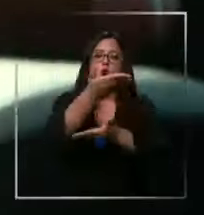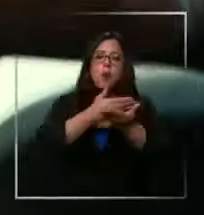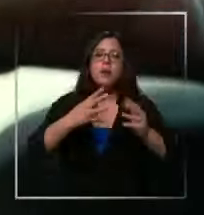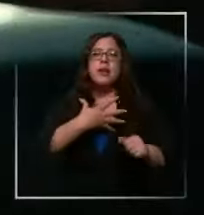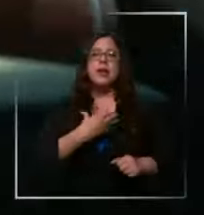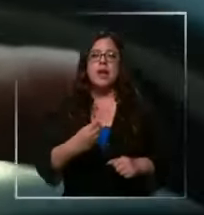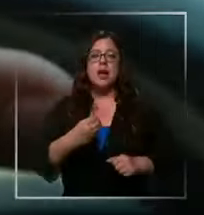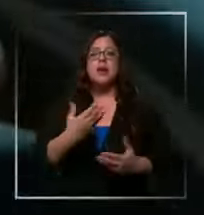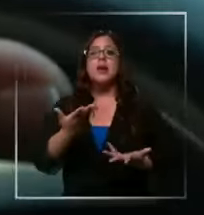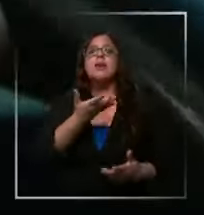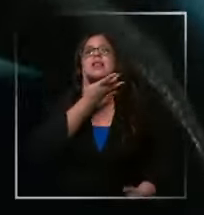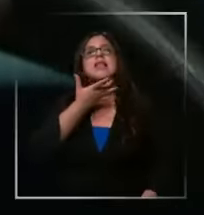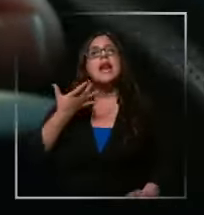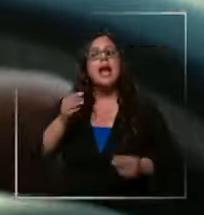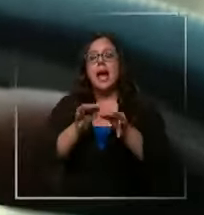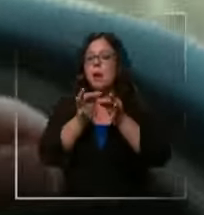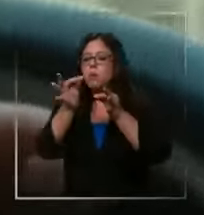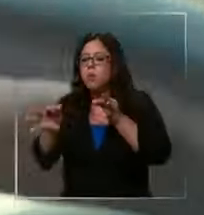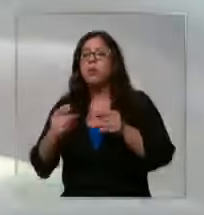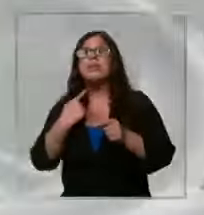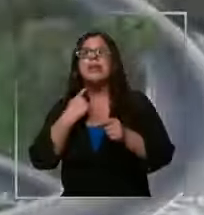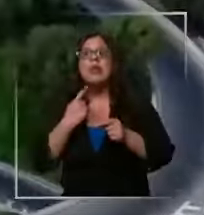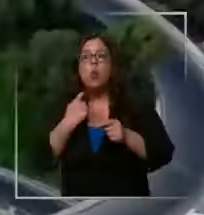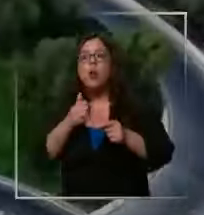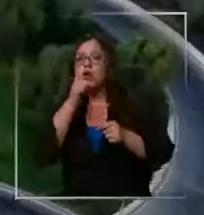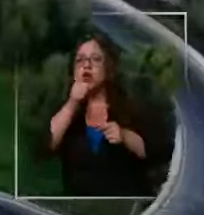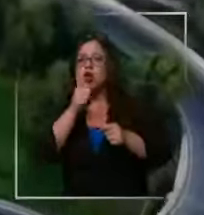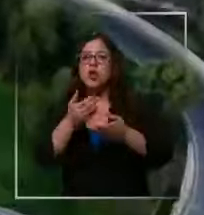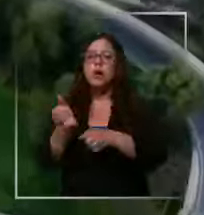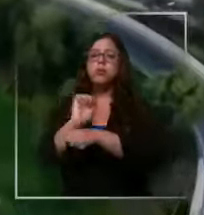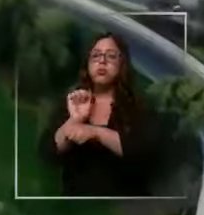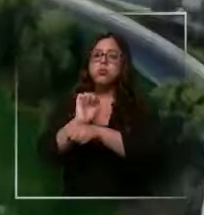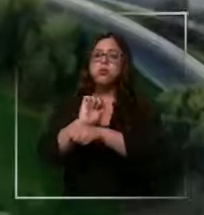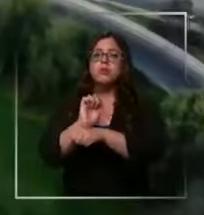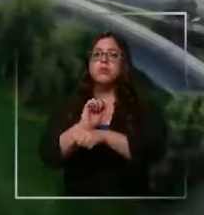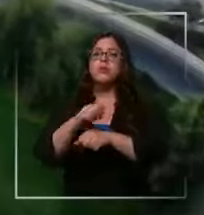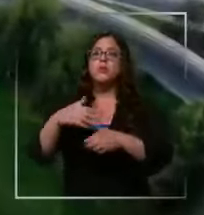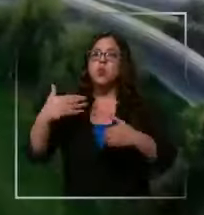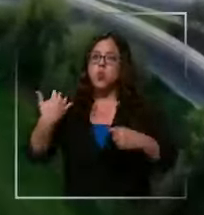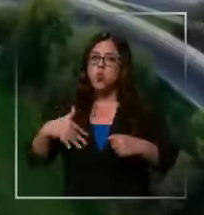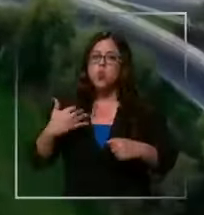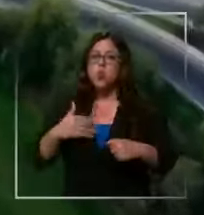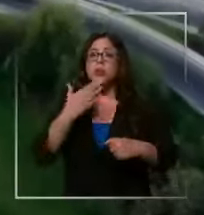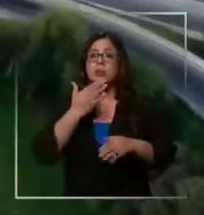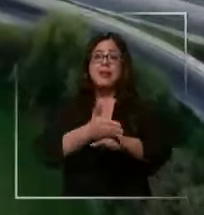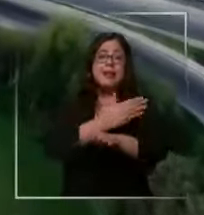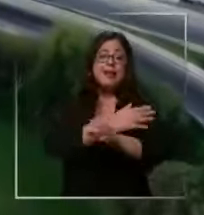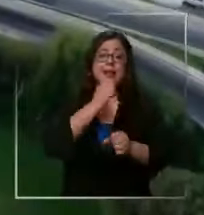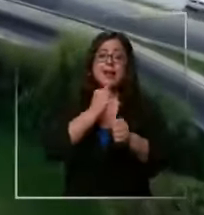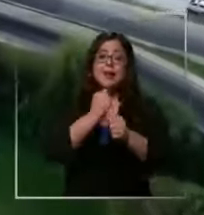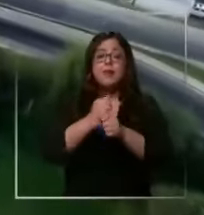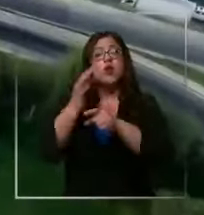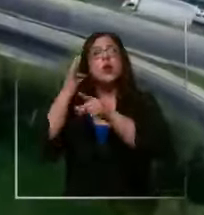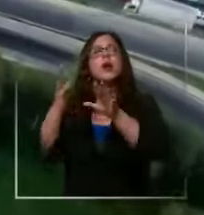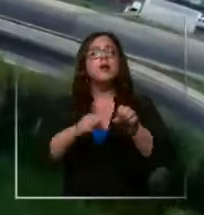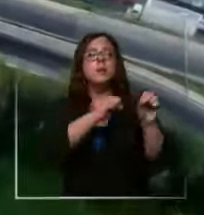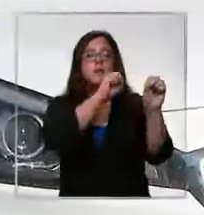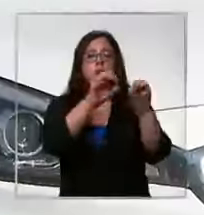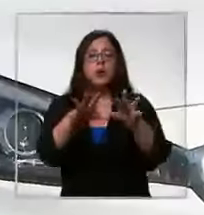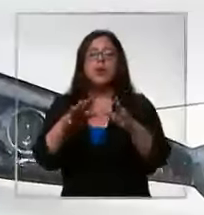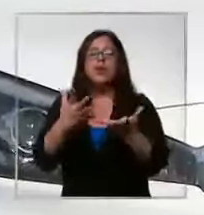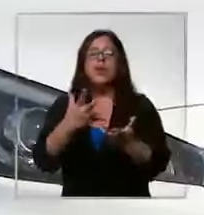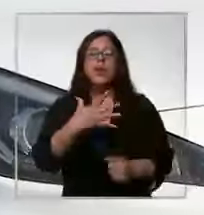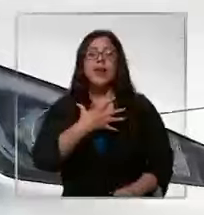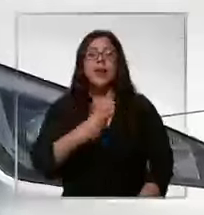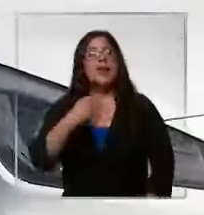De Renca aquí le cura todos los días. Un gasto en combustible no menor porque además antes del trabajo pasa a dejar a sus hijas al